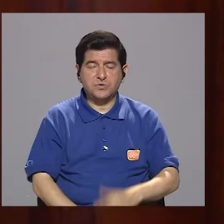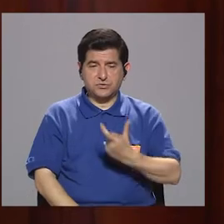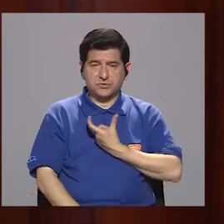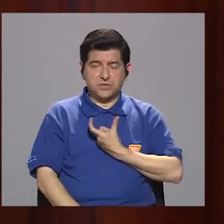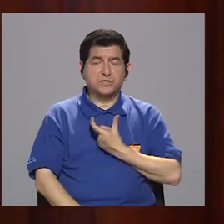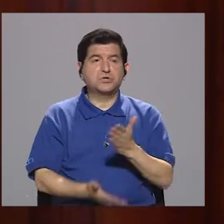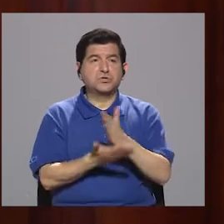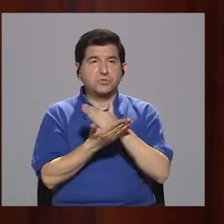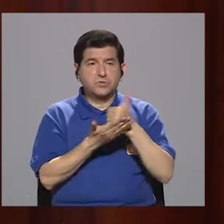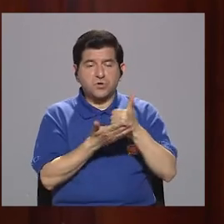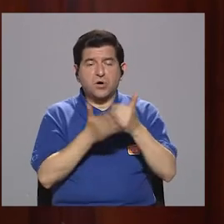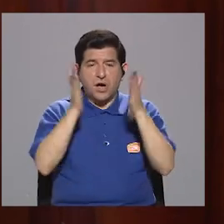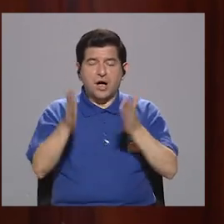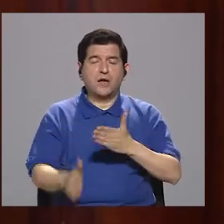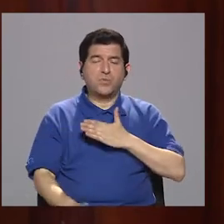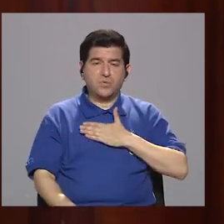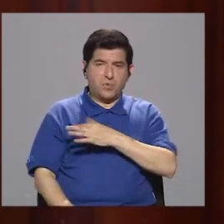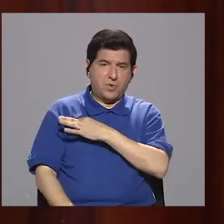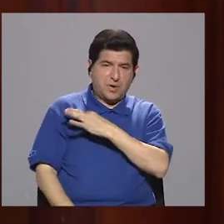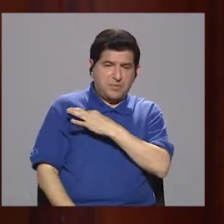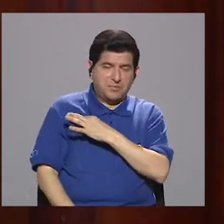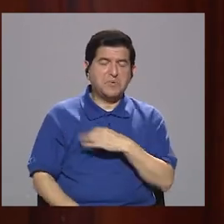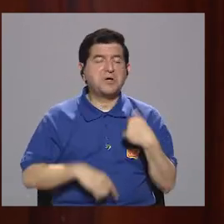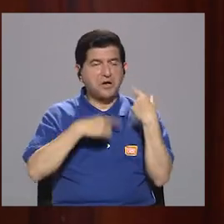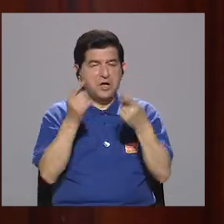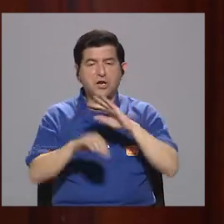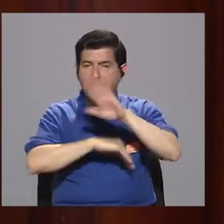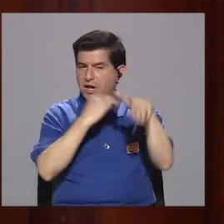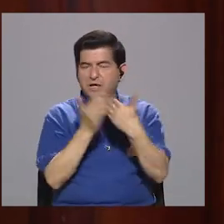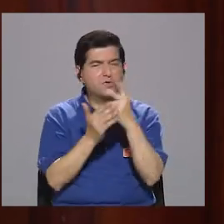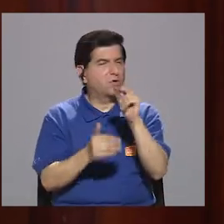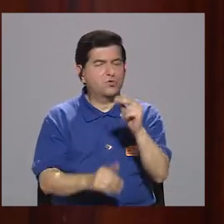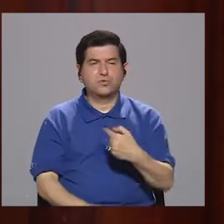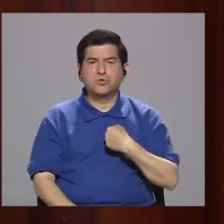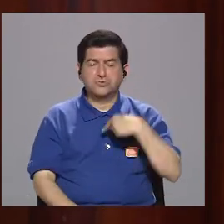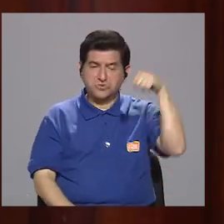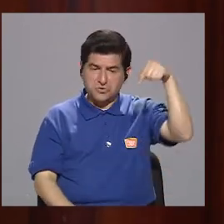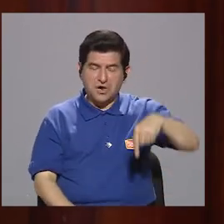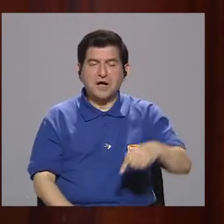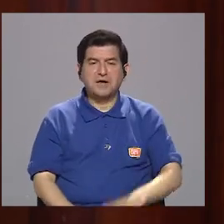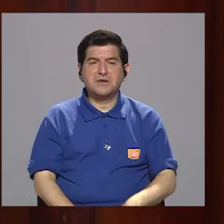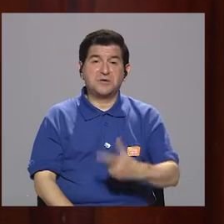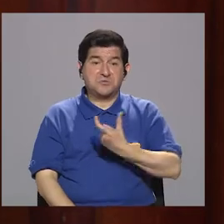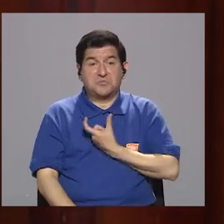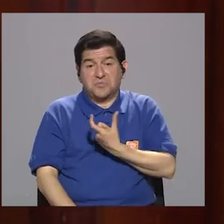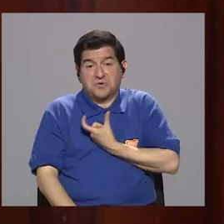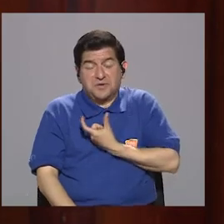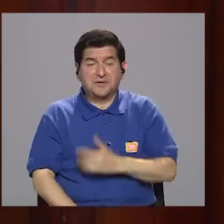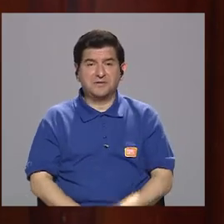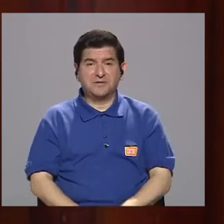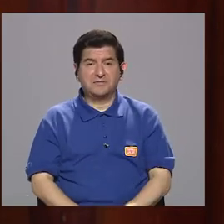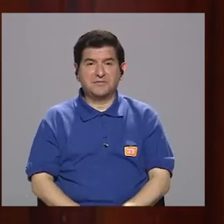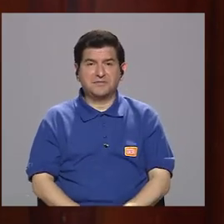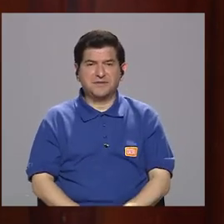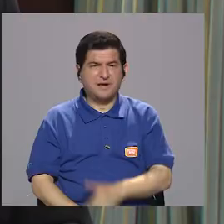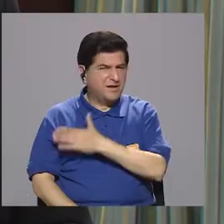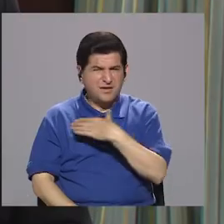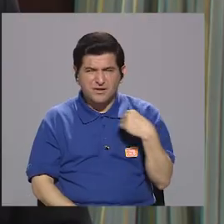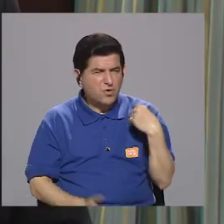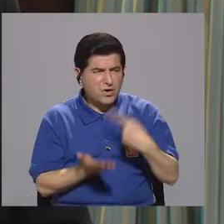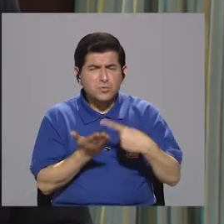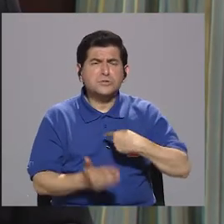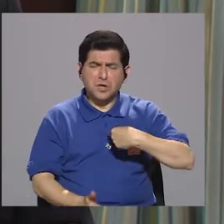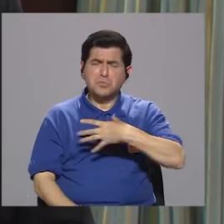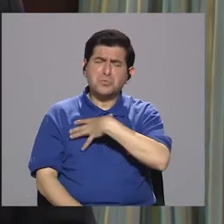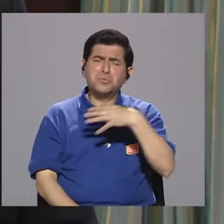Algunos debates que me han invitado iré, no a todos porque la verdad es que yo estoy aquí en alcaldía, tengo que partir. ¿No le gusta debatir, don Johnny?